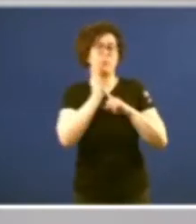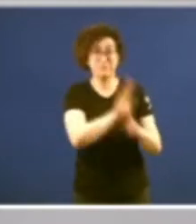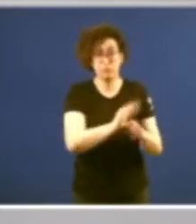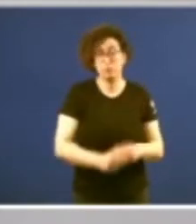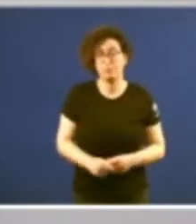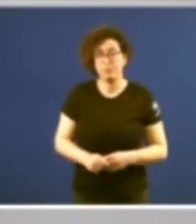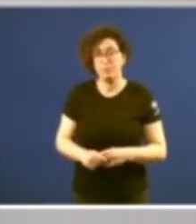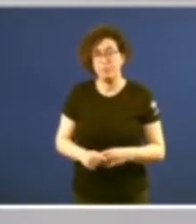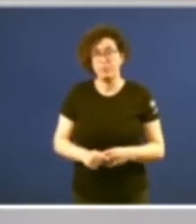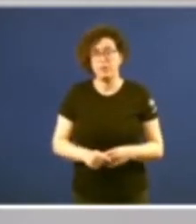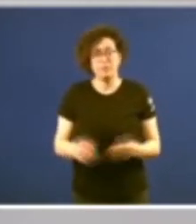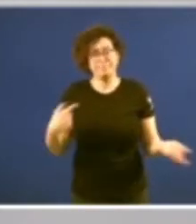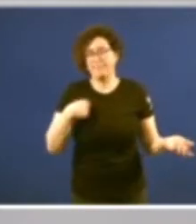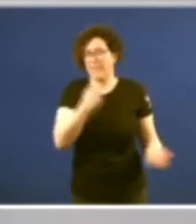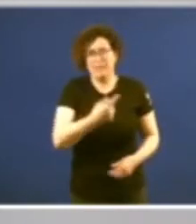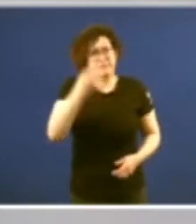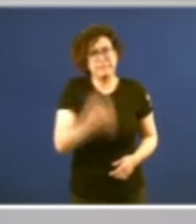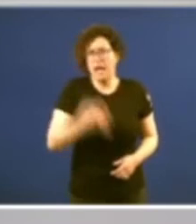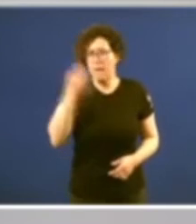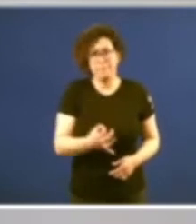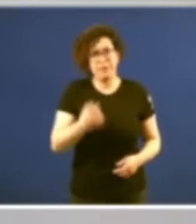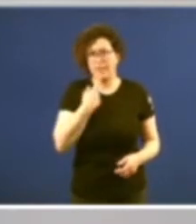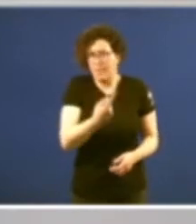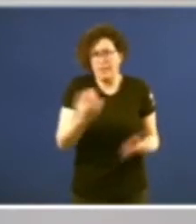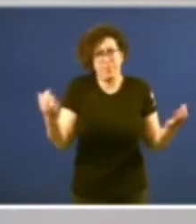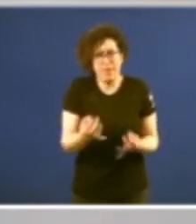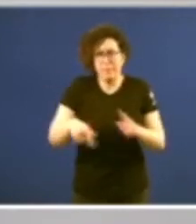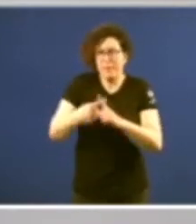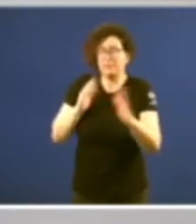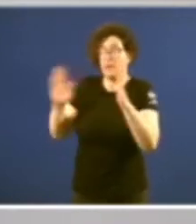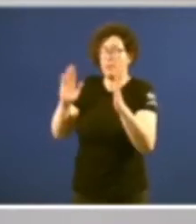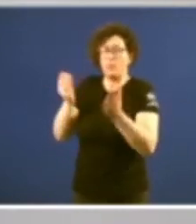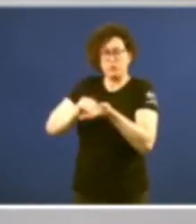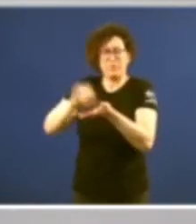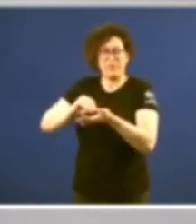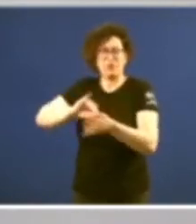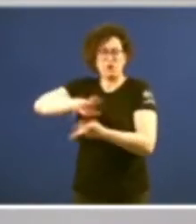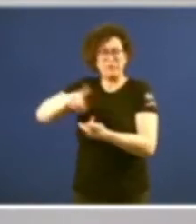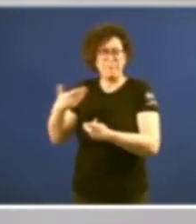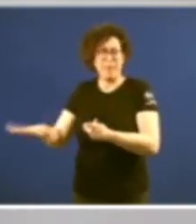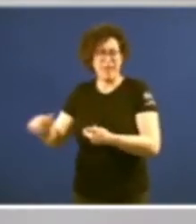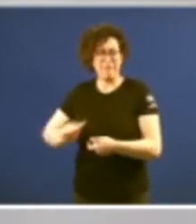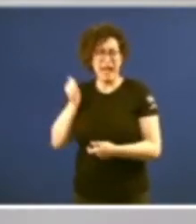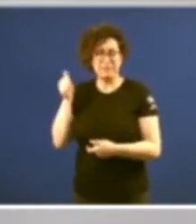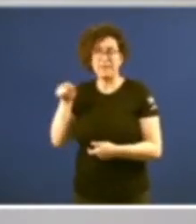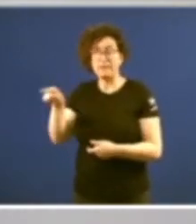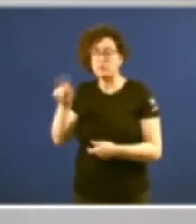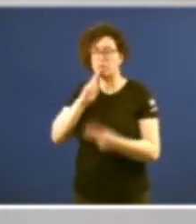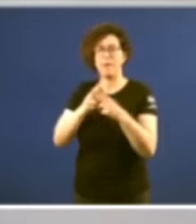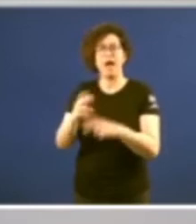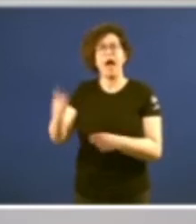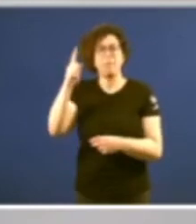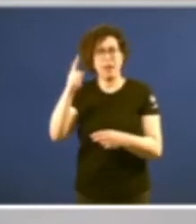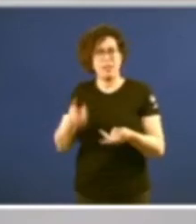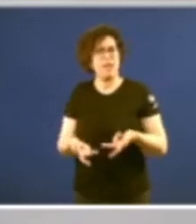compre dicilo sempre e máis neste tempo en que as noticias falsas constituyen unha verdadeira amenaza para a